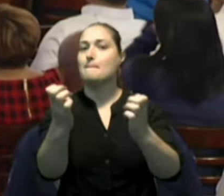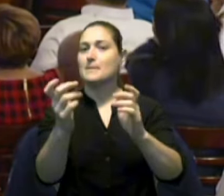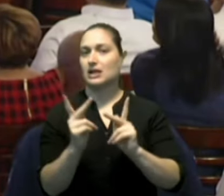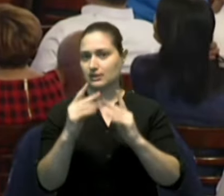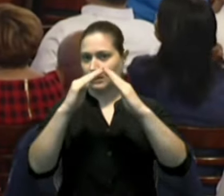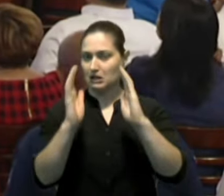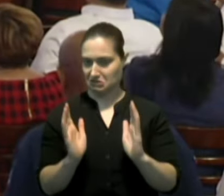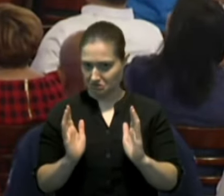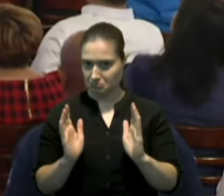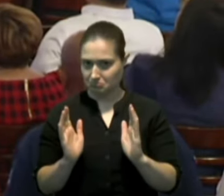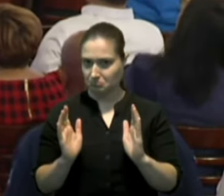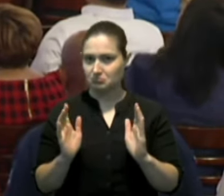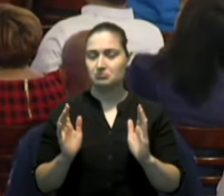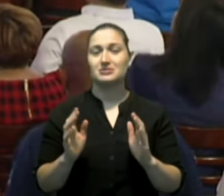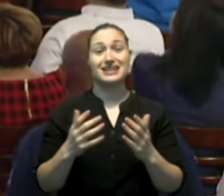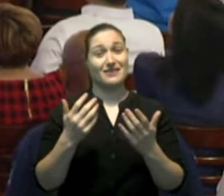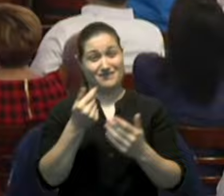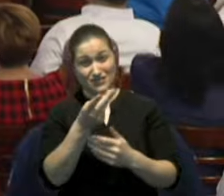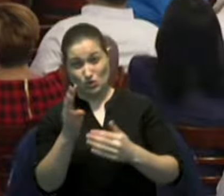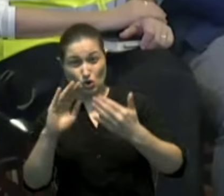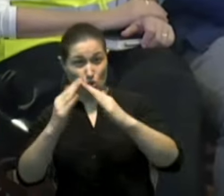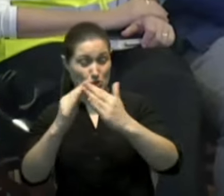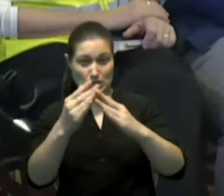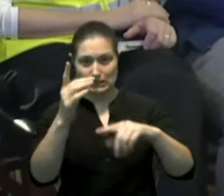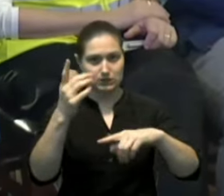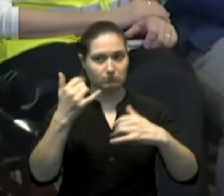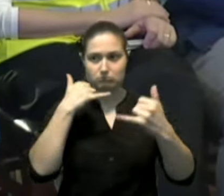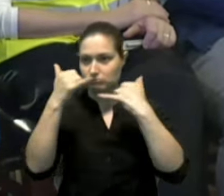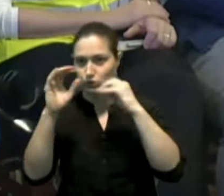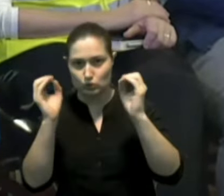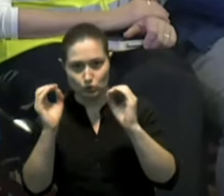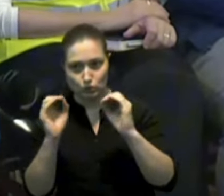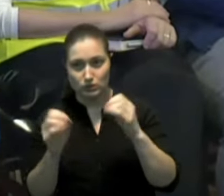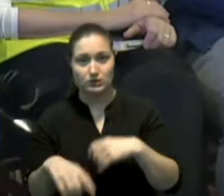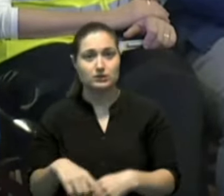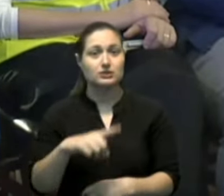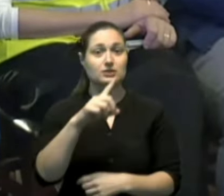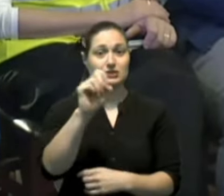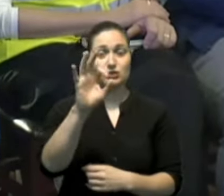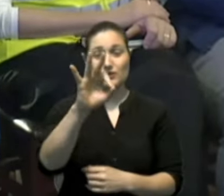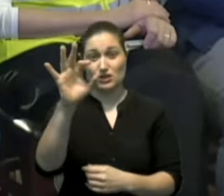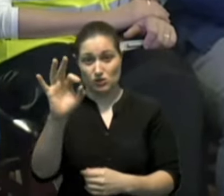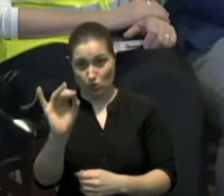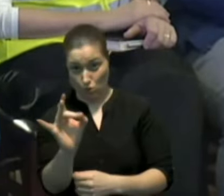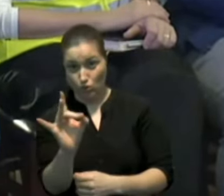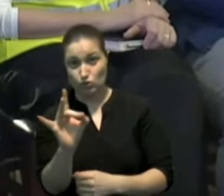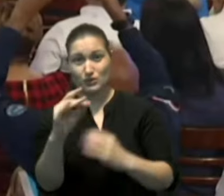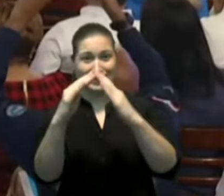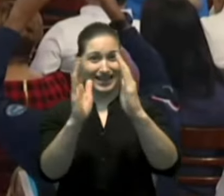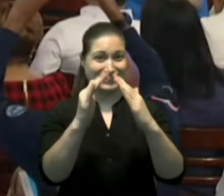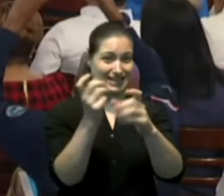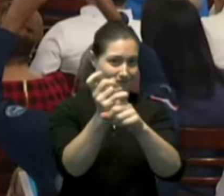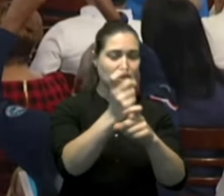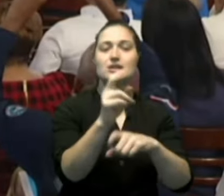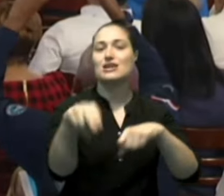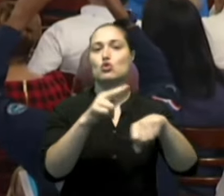comunidades incomunicadas, 278 viviendas afectadas, esto es a nivel nacional,